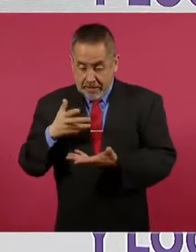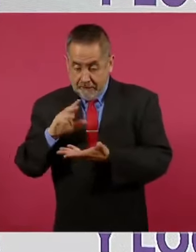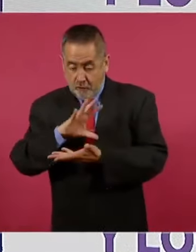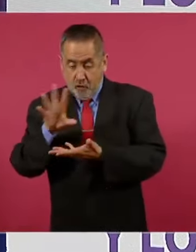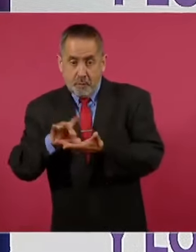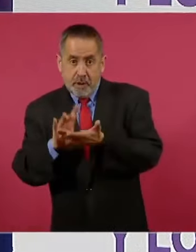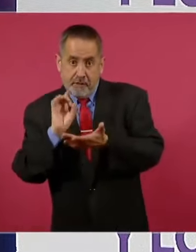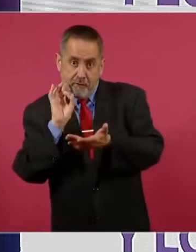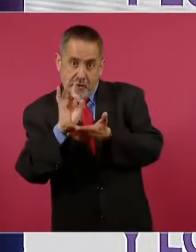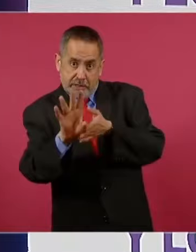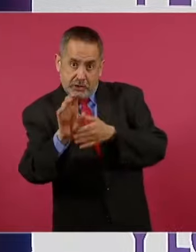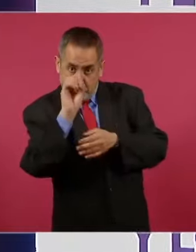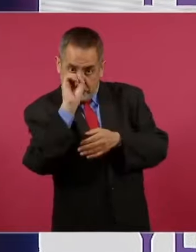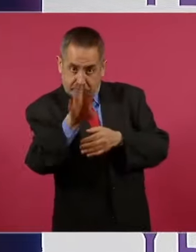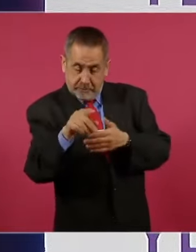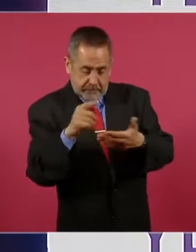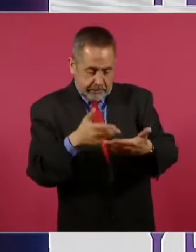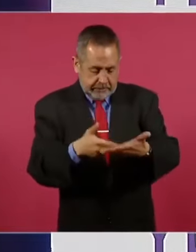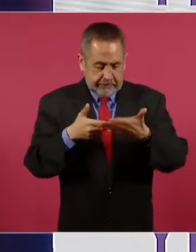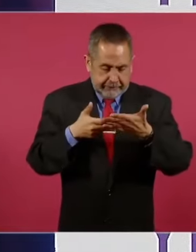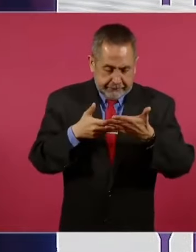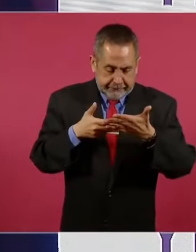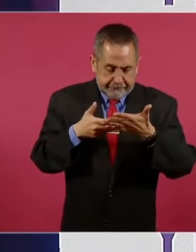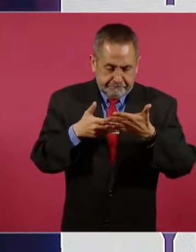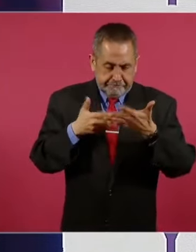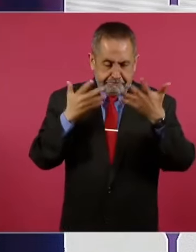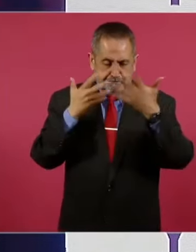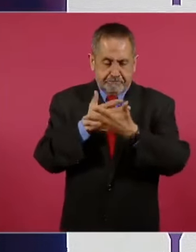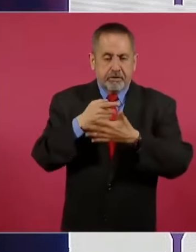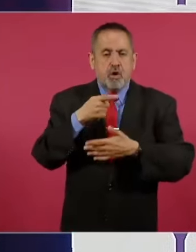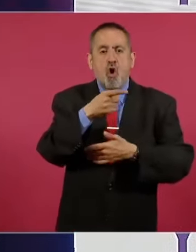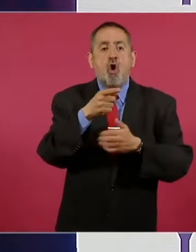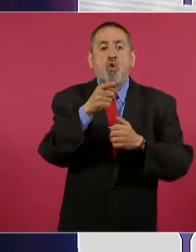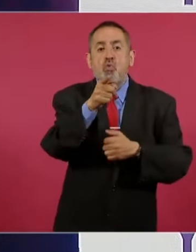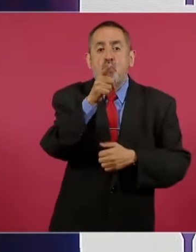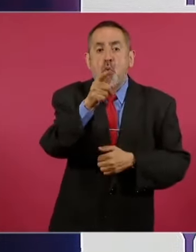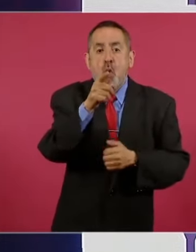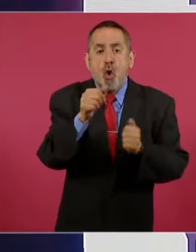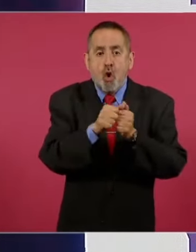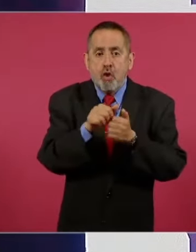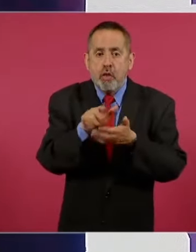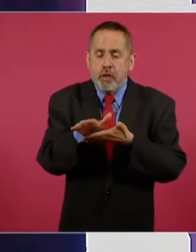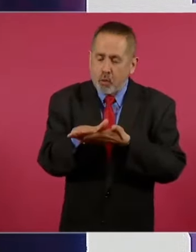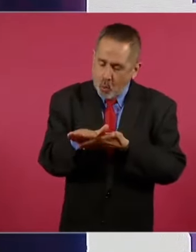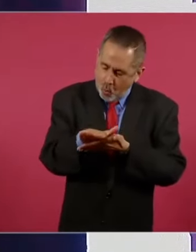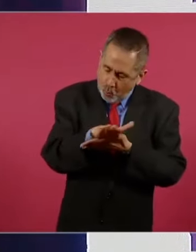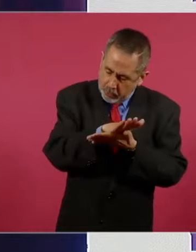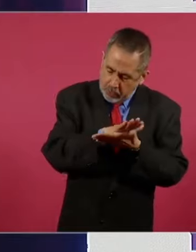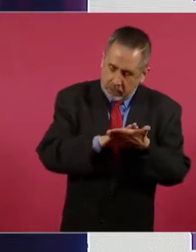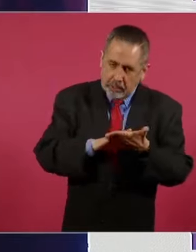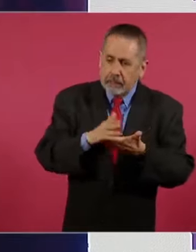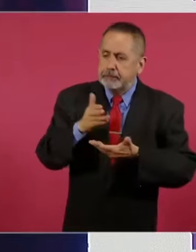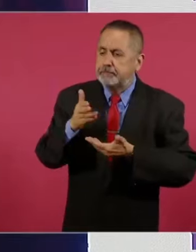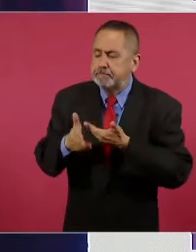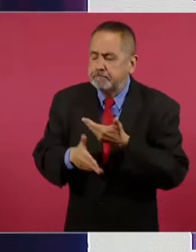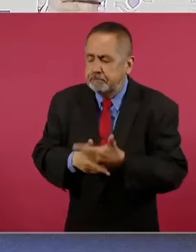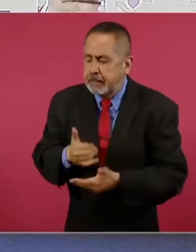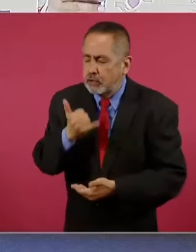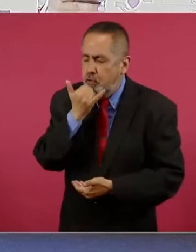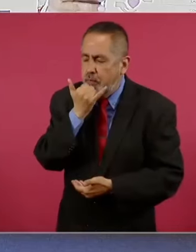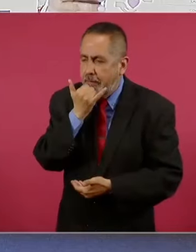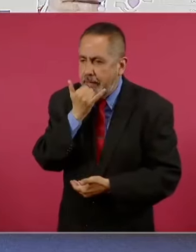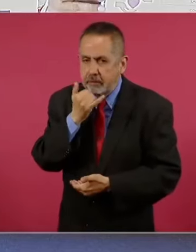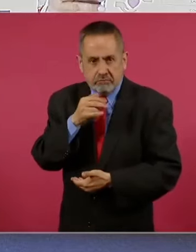puedas con humildad ofrecer disculpas,